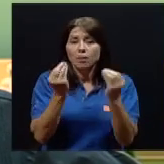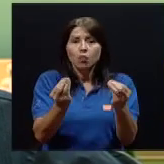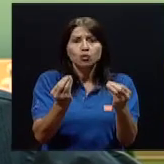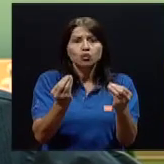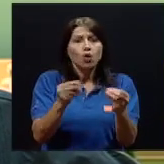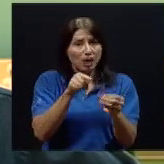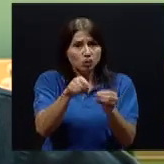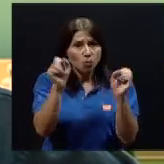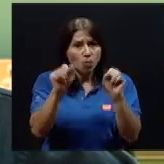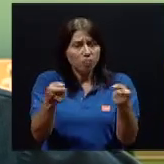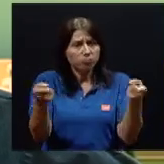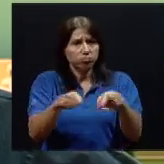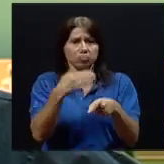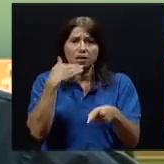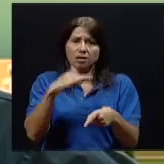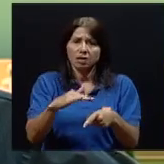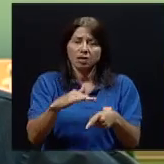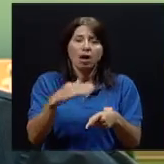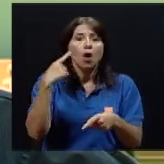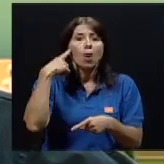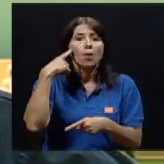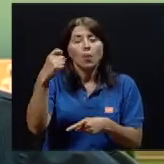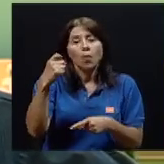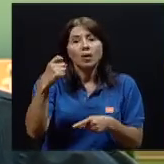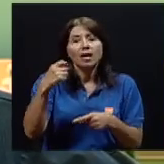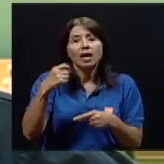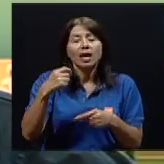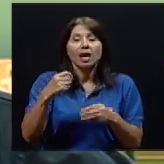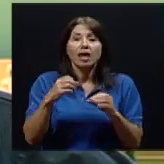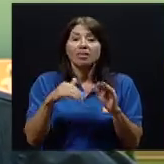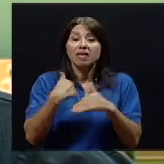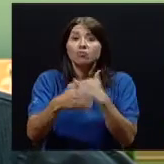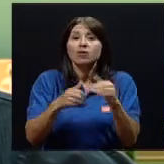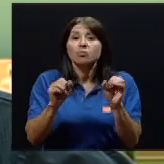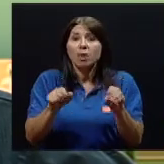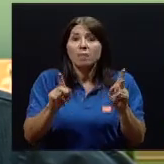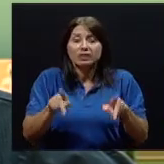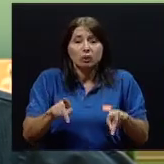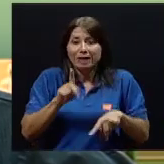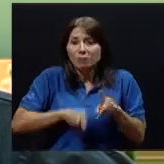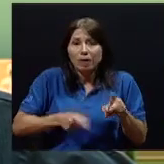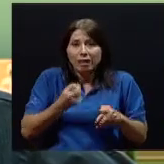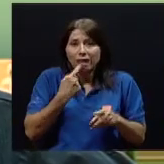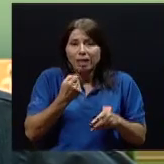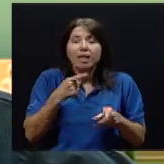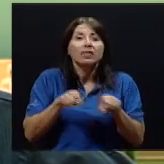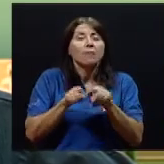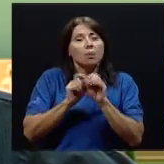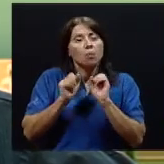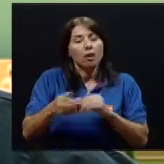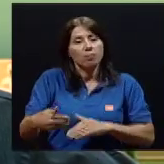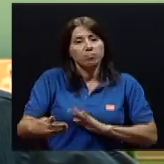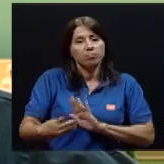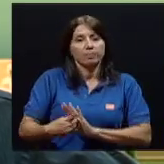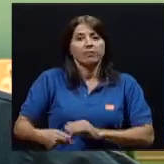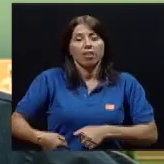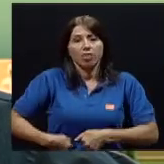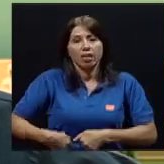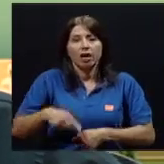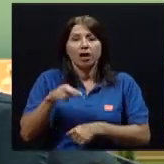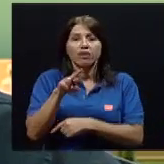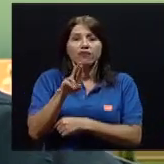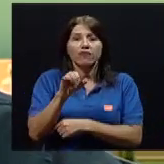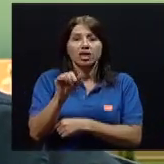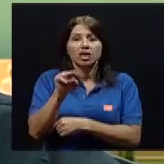serie de efectos lesivos, no solo por la intolerancia que pueden producir, sino por lesiones tanto renales como también en otros sistemas. Entonces, es